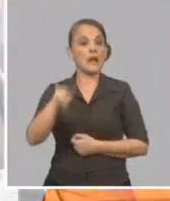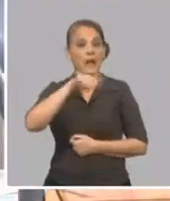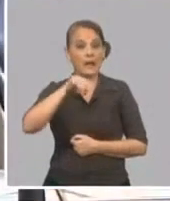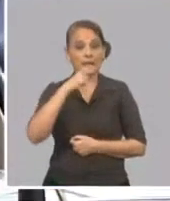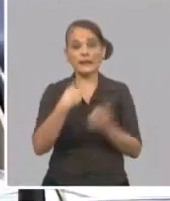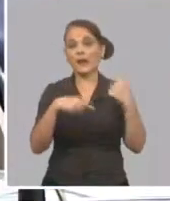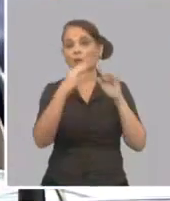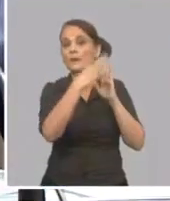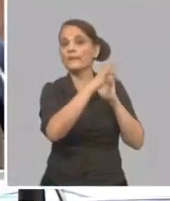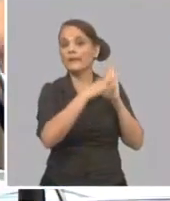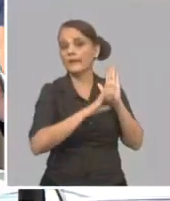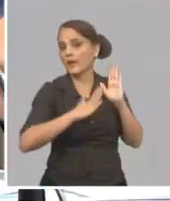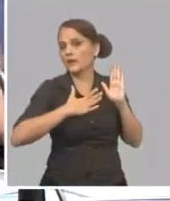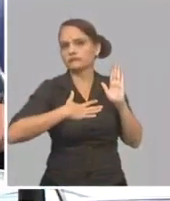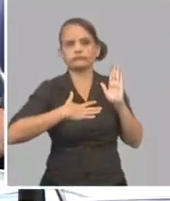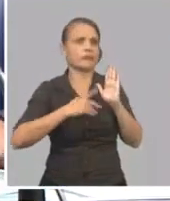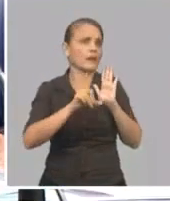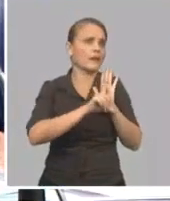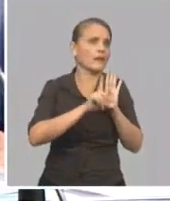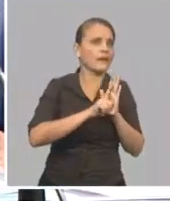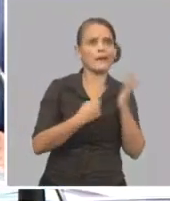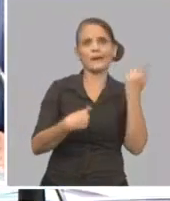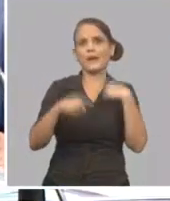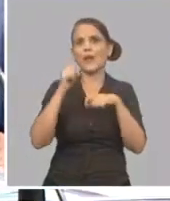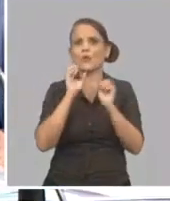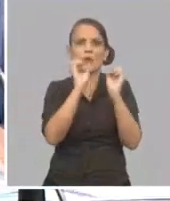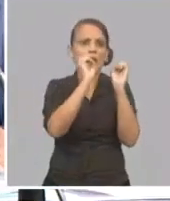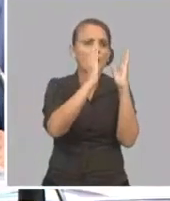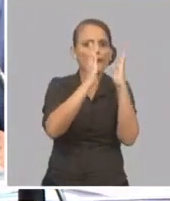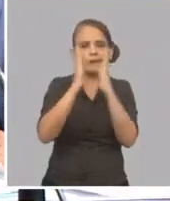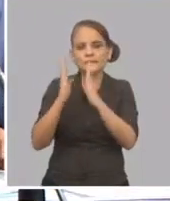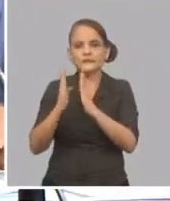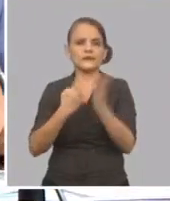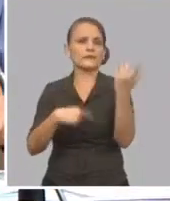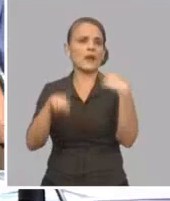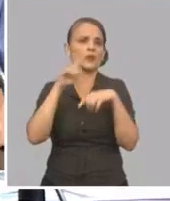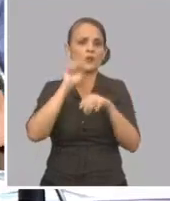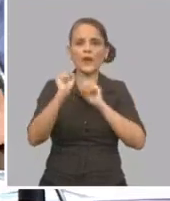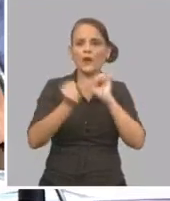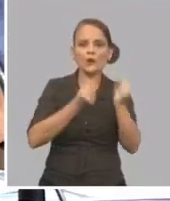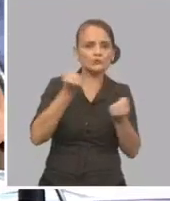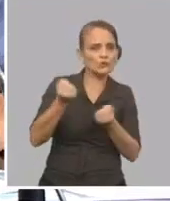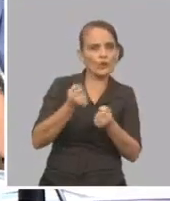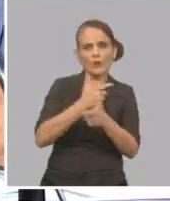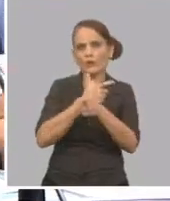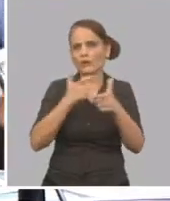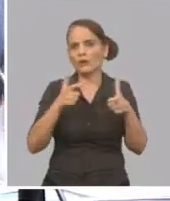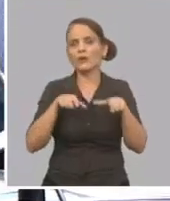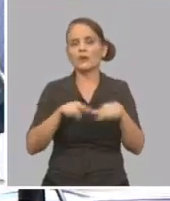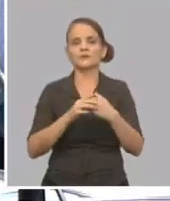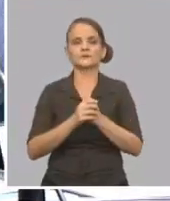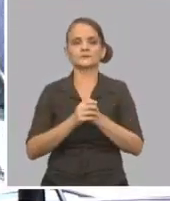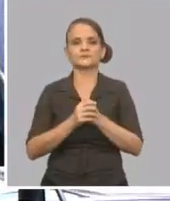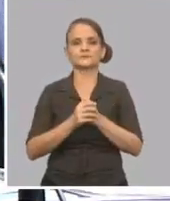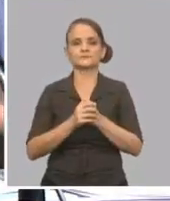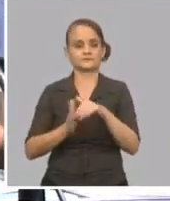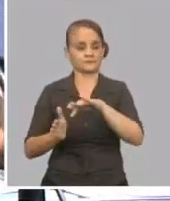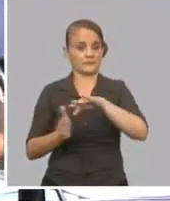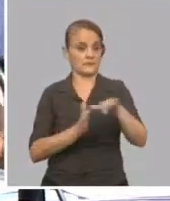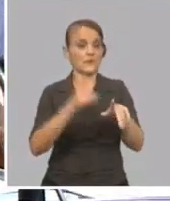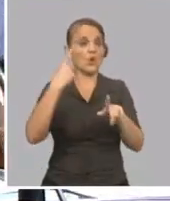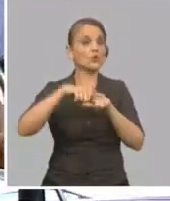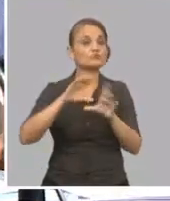organizativas, hay medidas de mayor control. Tenemos otras medidas